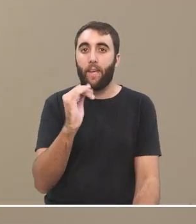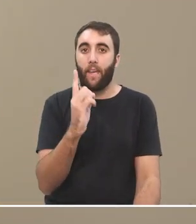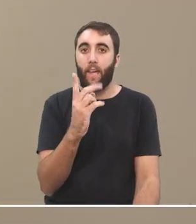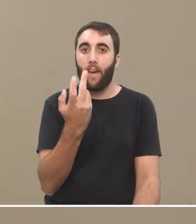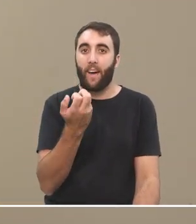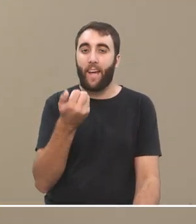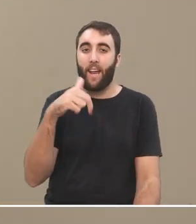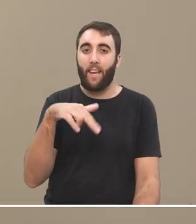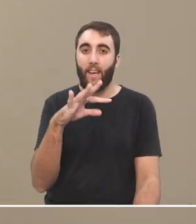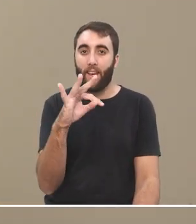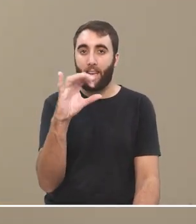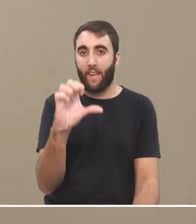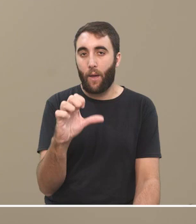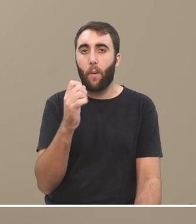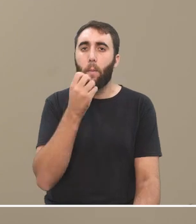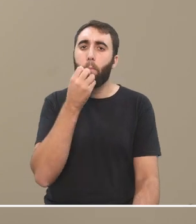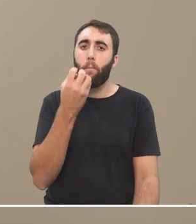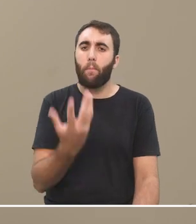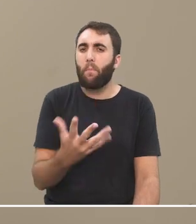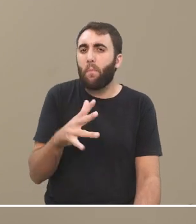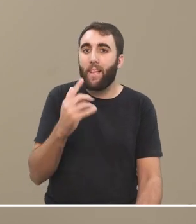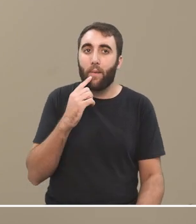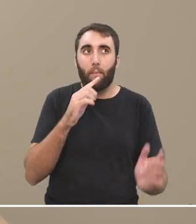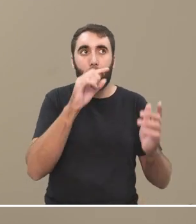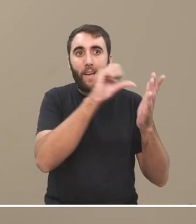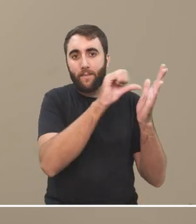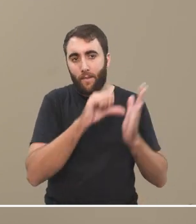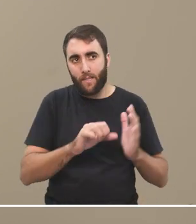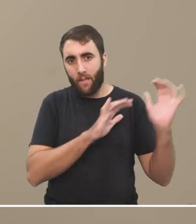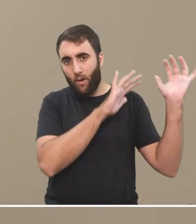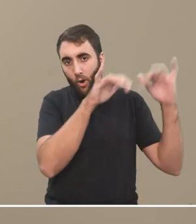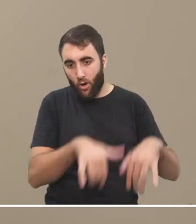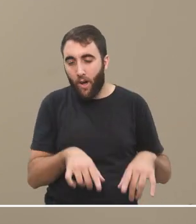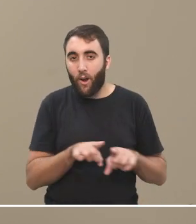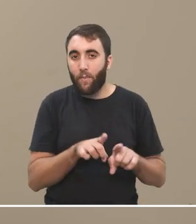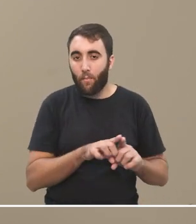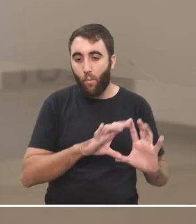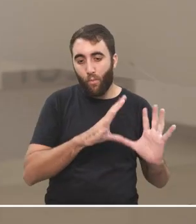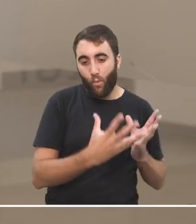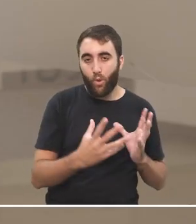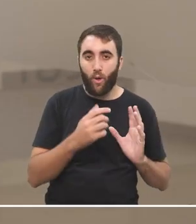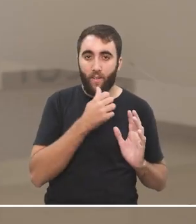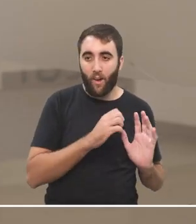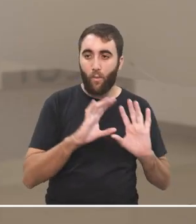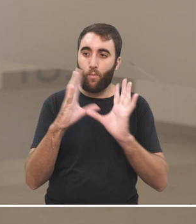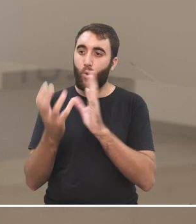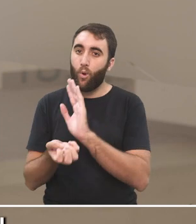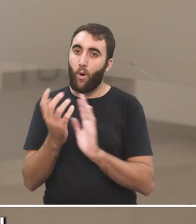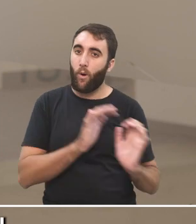terminología, ¿por qué un inmigrante sabría menos o tendría menos bagaje que un nativo?